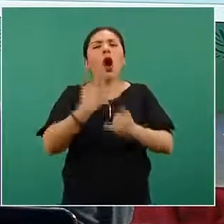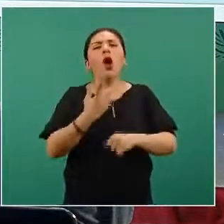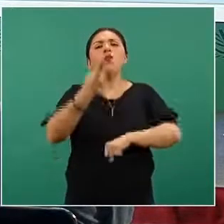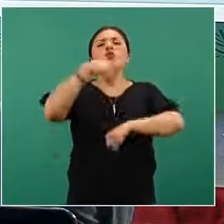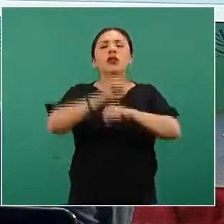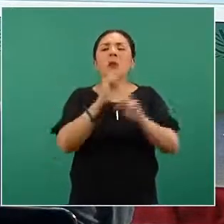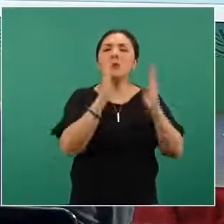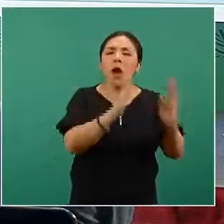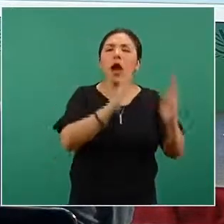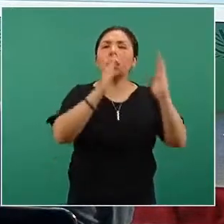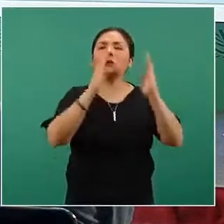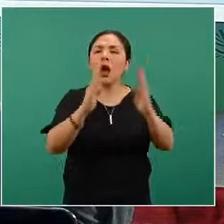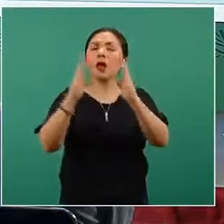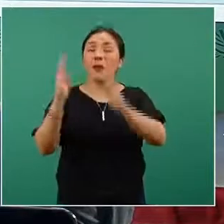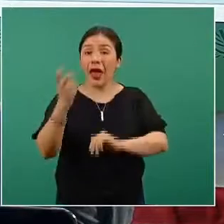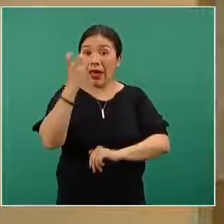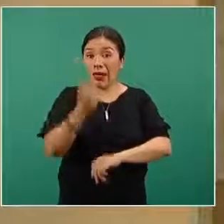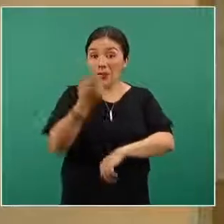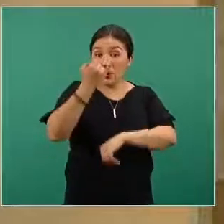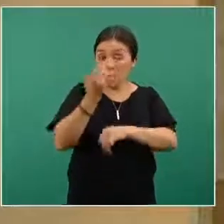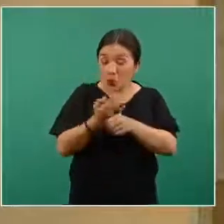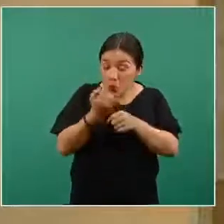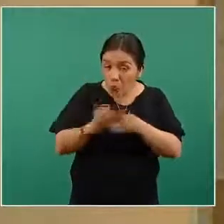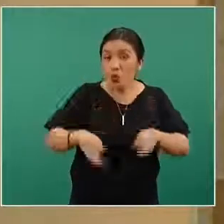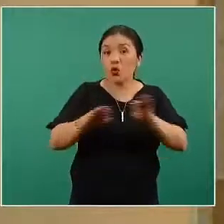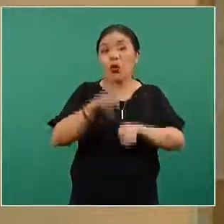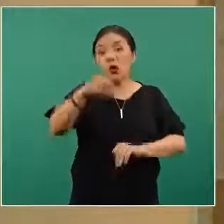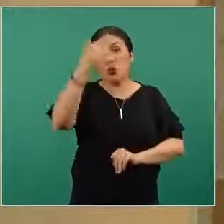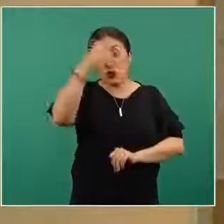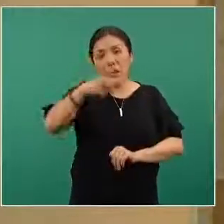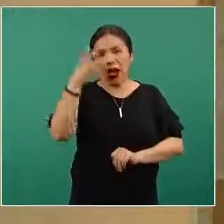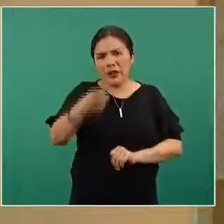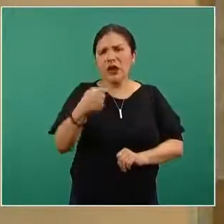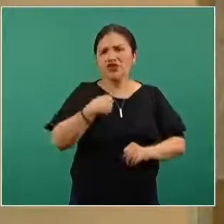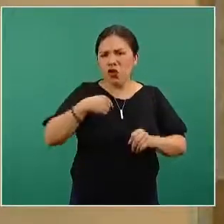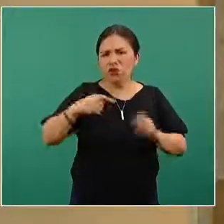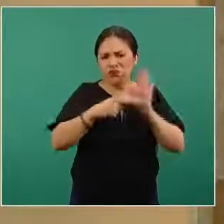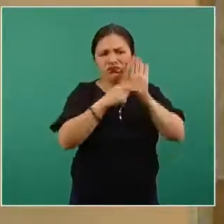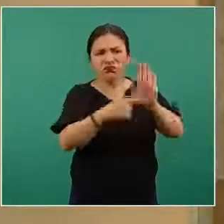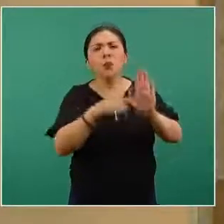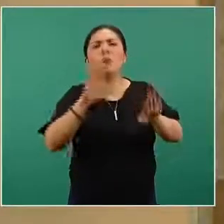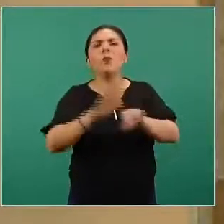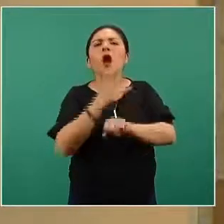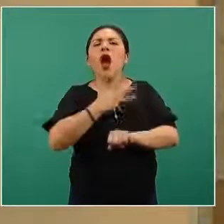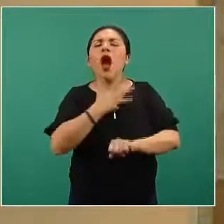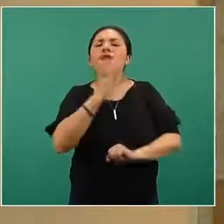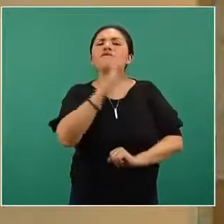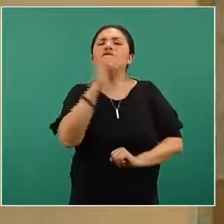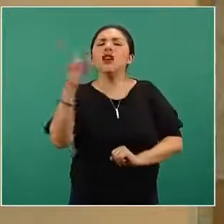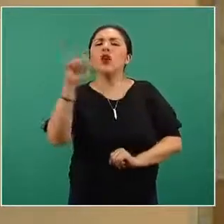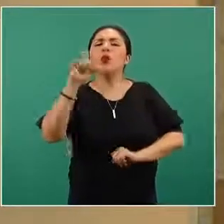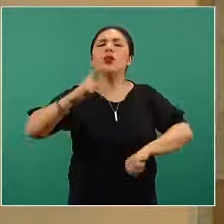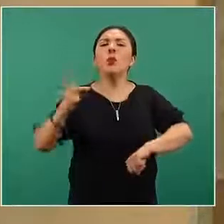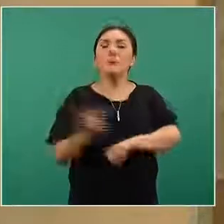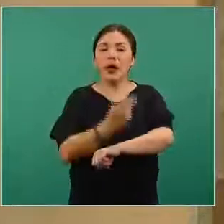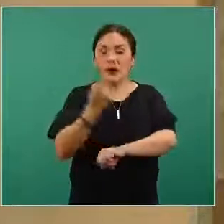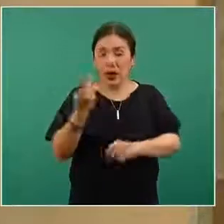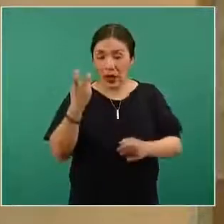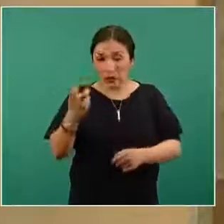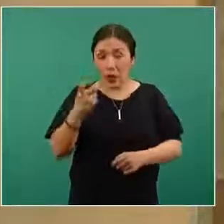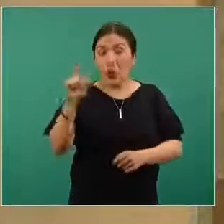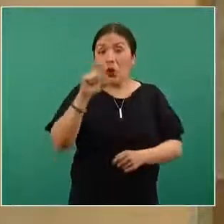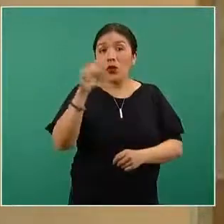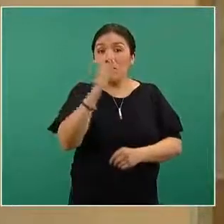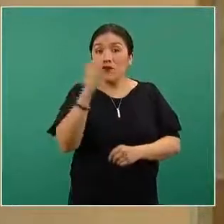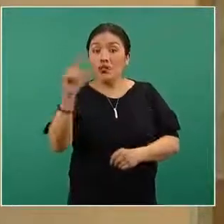epidemiológica. Y es muy importante que sepan que traemos esta distribución por la fecha de ocurrencia. Más allá de la